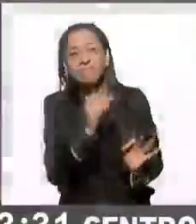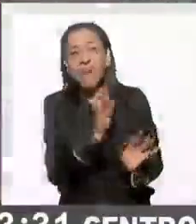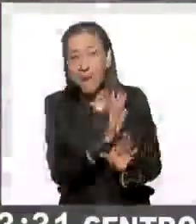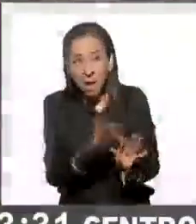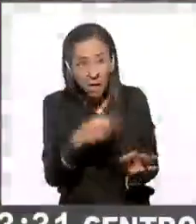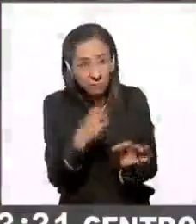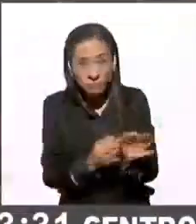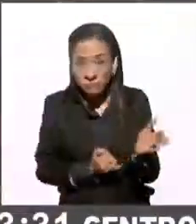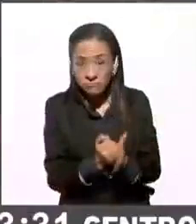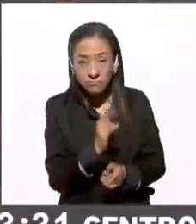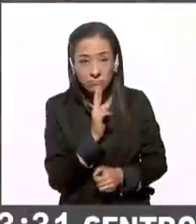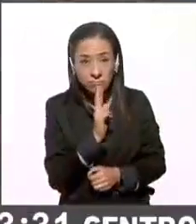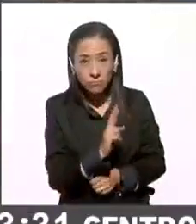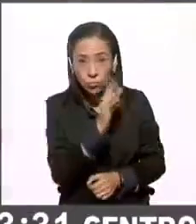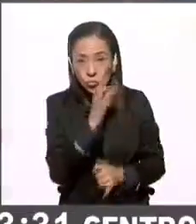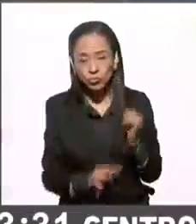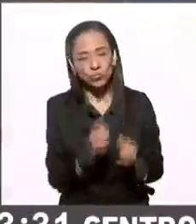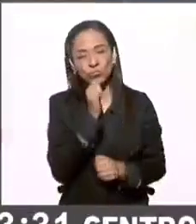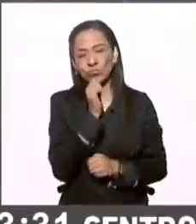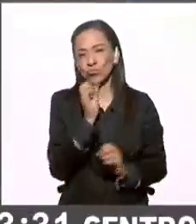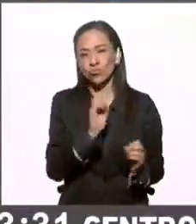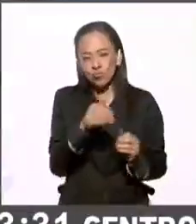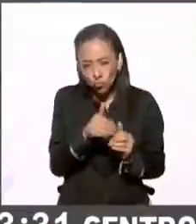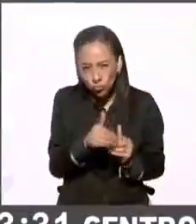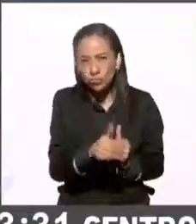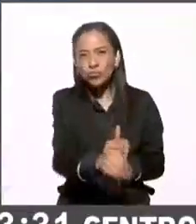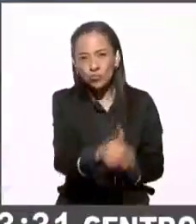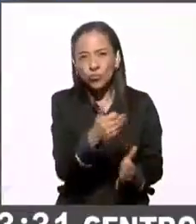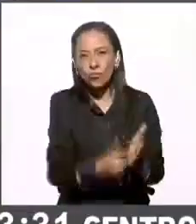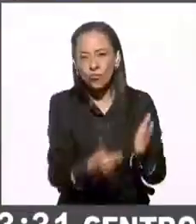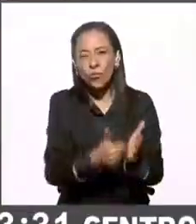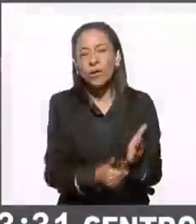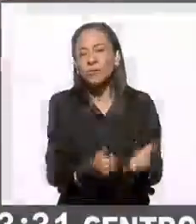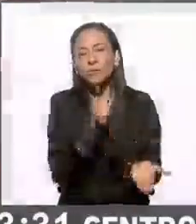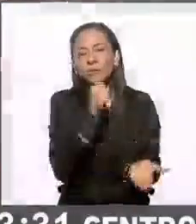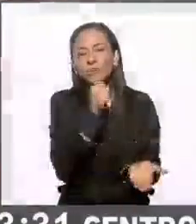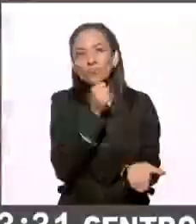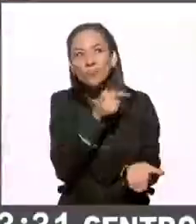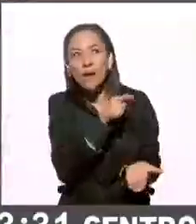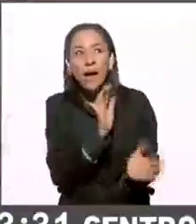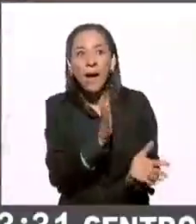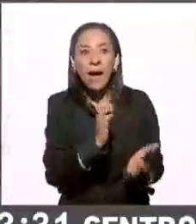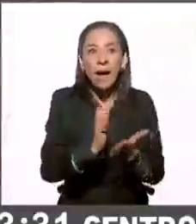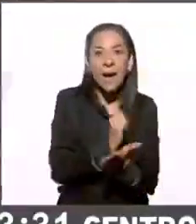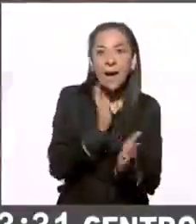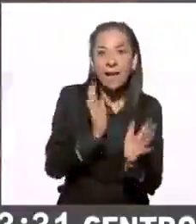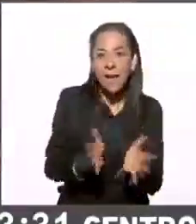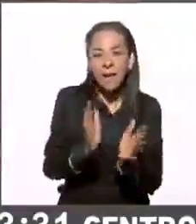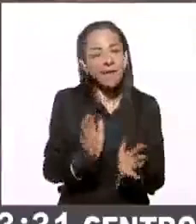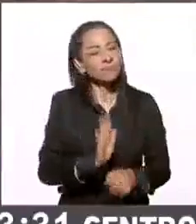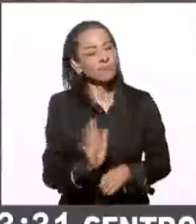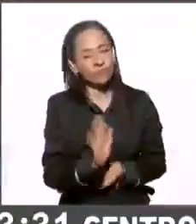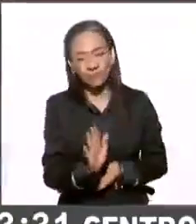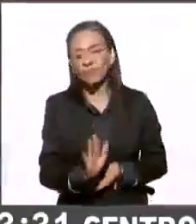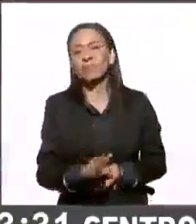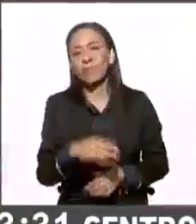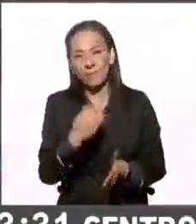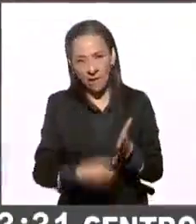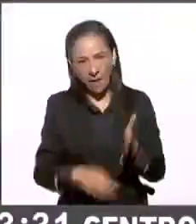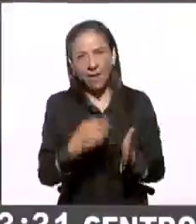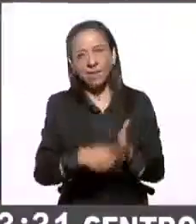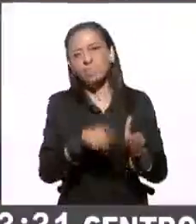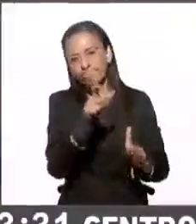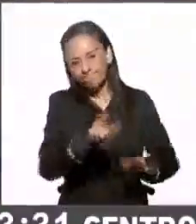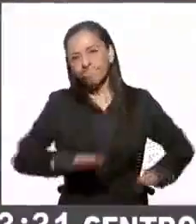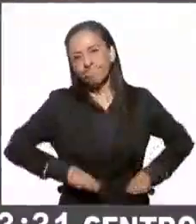que nos pueda permitir ya dar o cantar victorias por alguno o por otro, entonces todavía hay que ser precavidos, ser cautos con